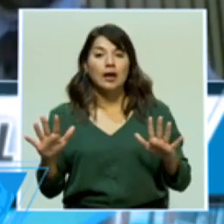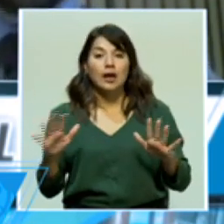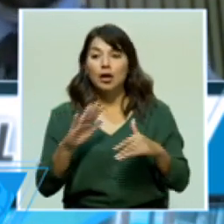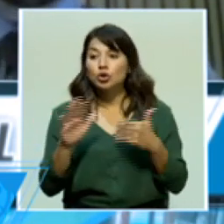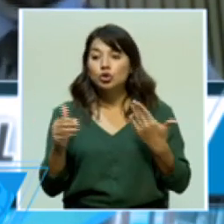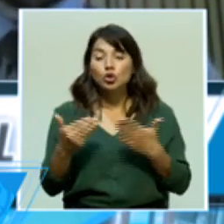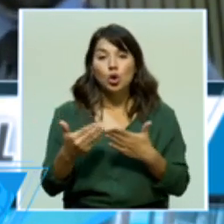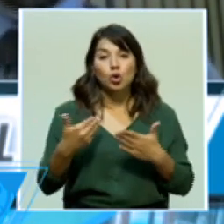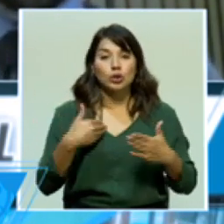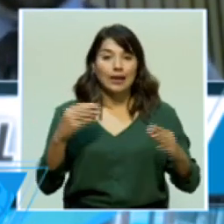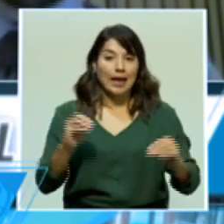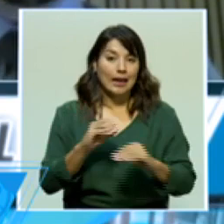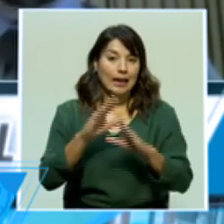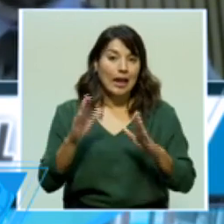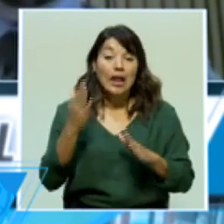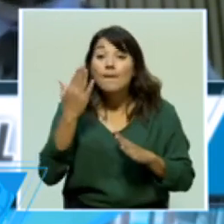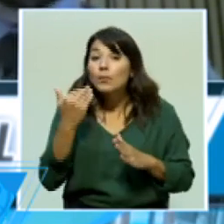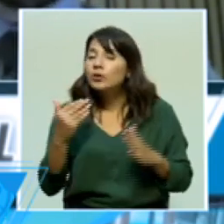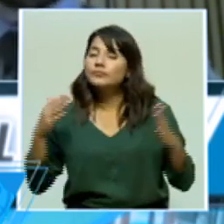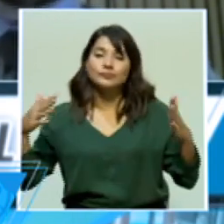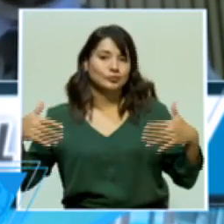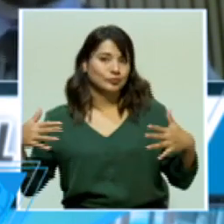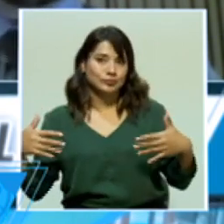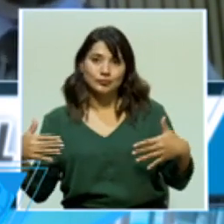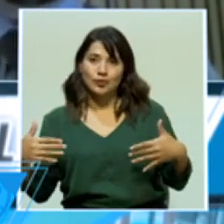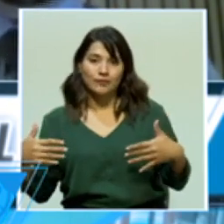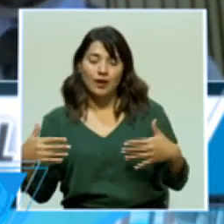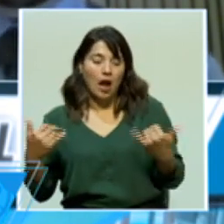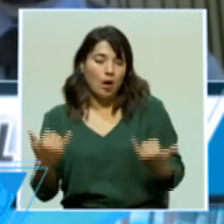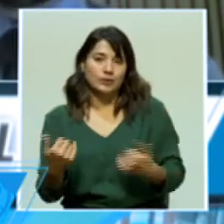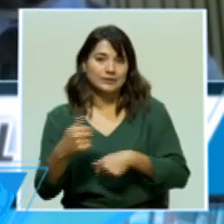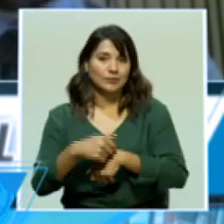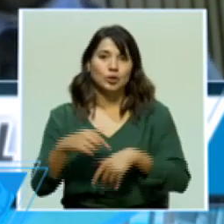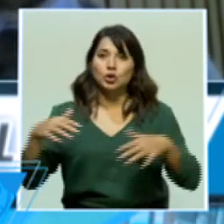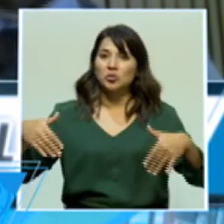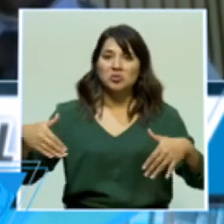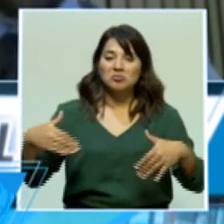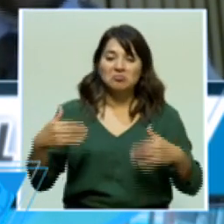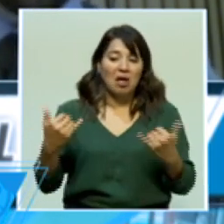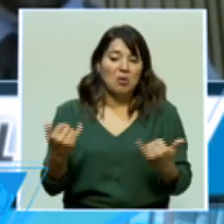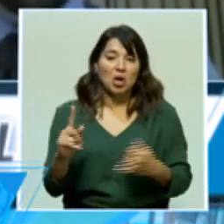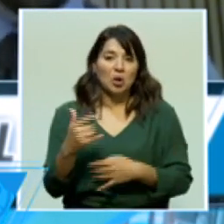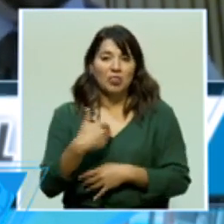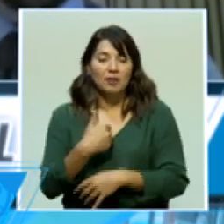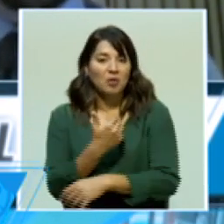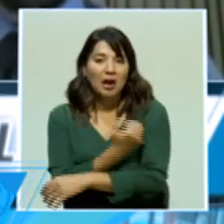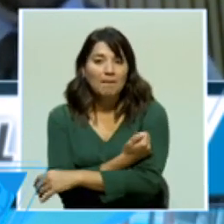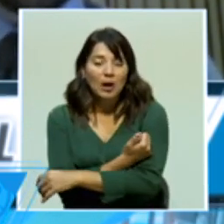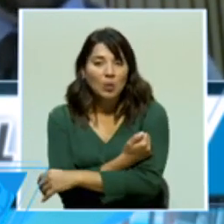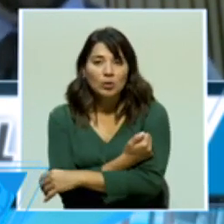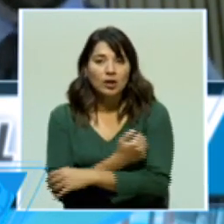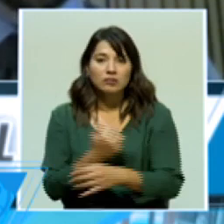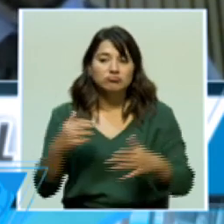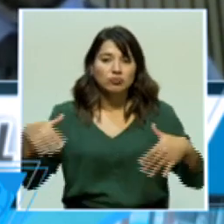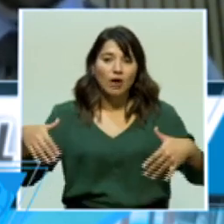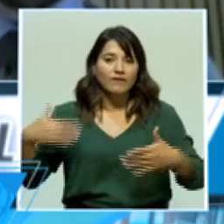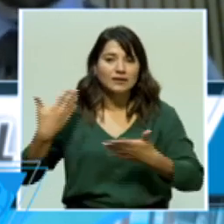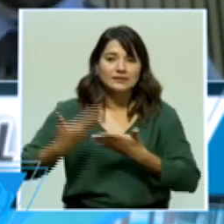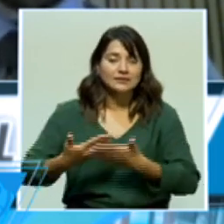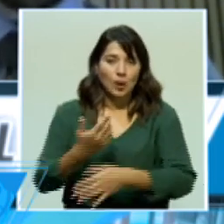claras, porque en este momento ni siquiera tenemos vacuna, digamos la vacuna no ha llegado,